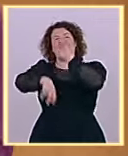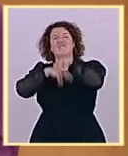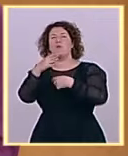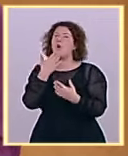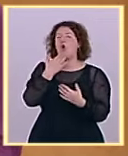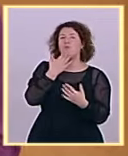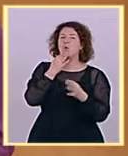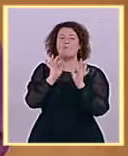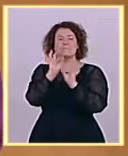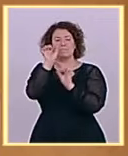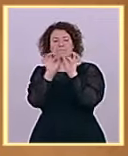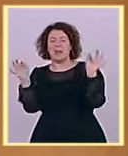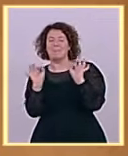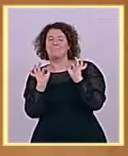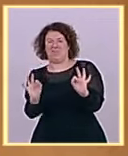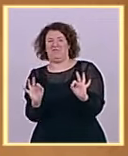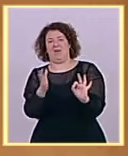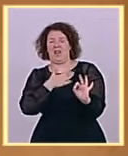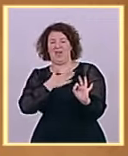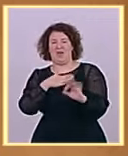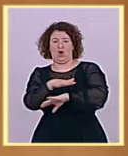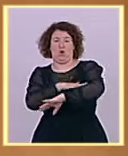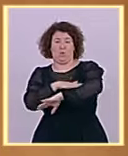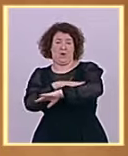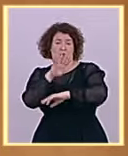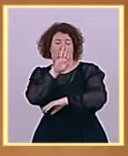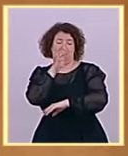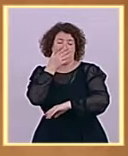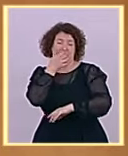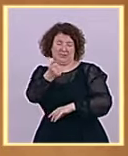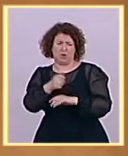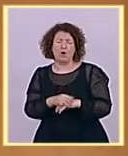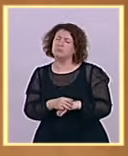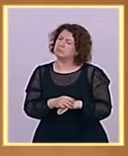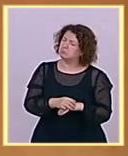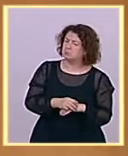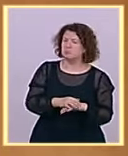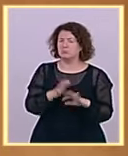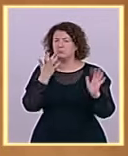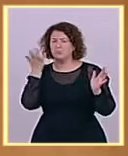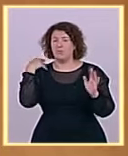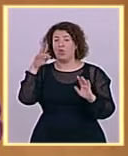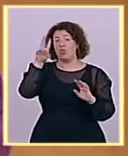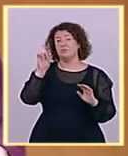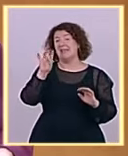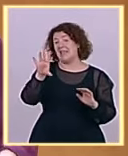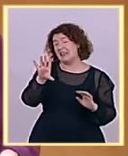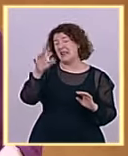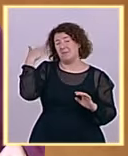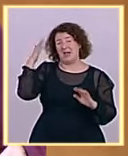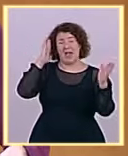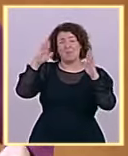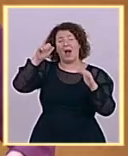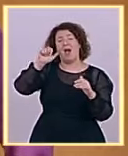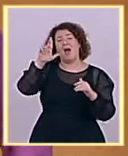año 2015, si se hizo o no pensando en Artur Mas. Y, por tanto, señoría, entiendo que lo que usted viene a traer,